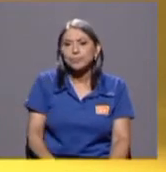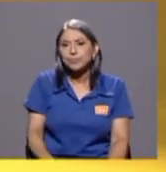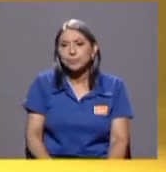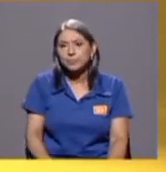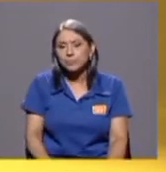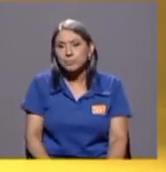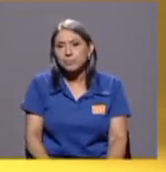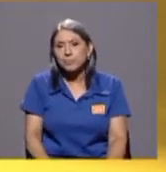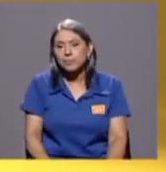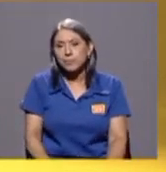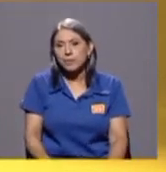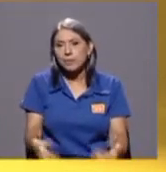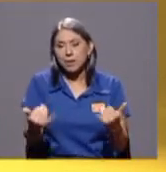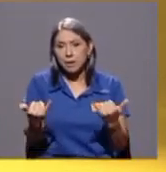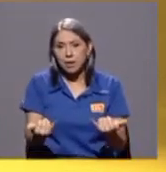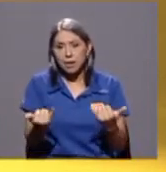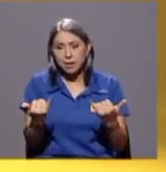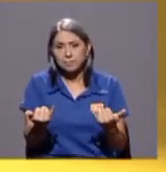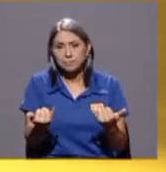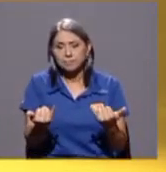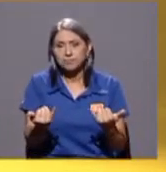frente a ese